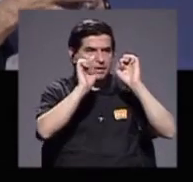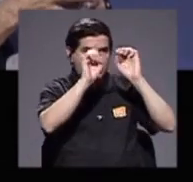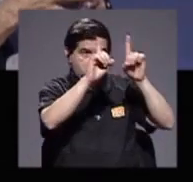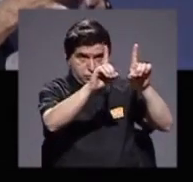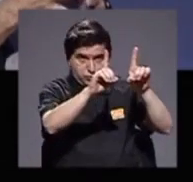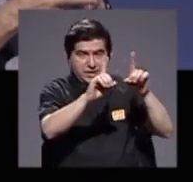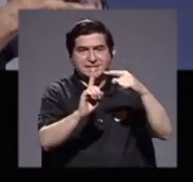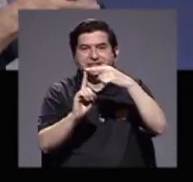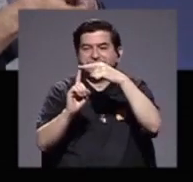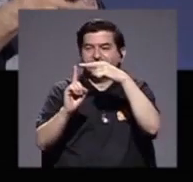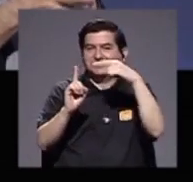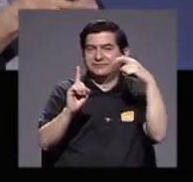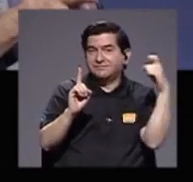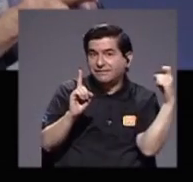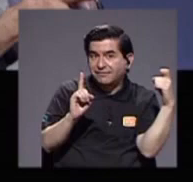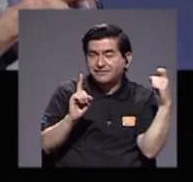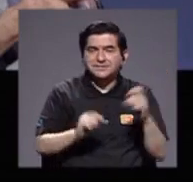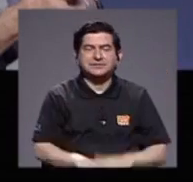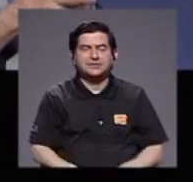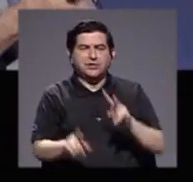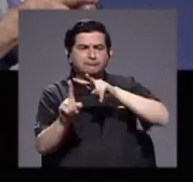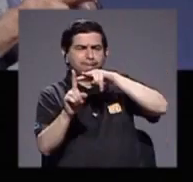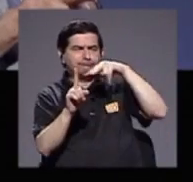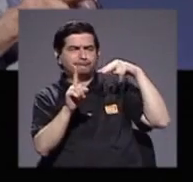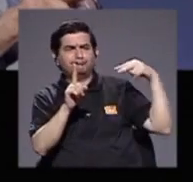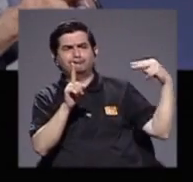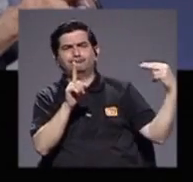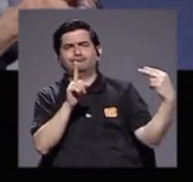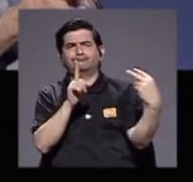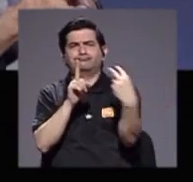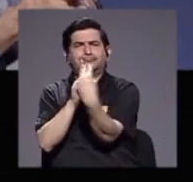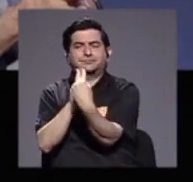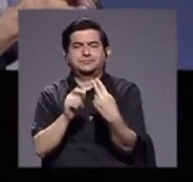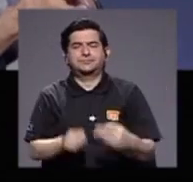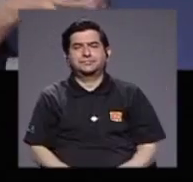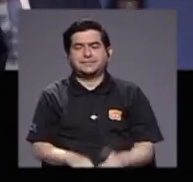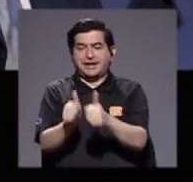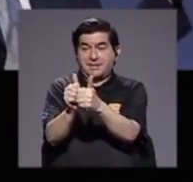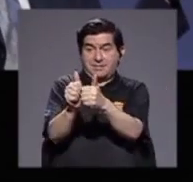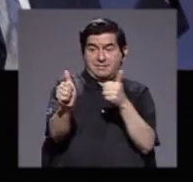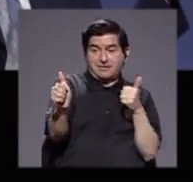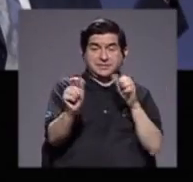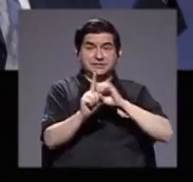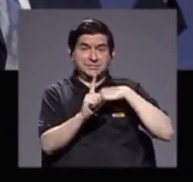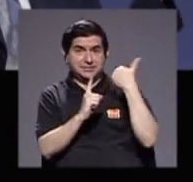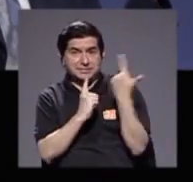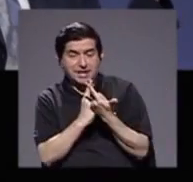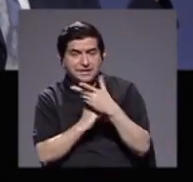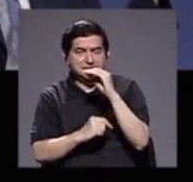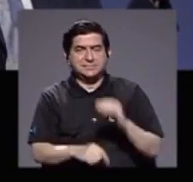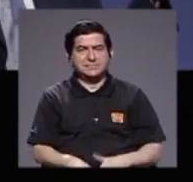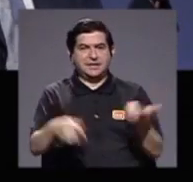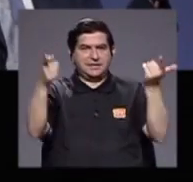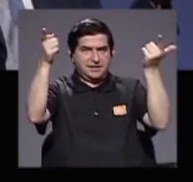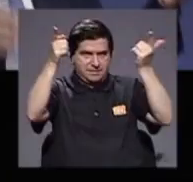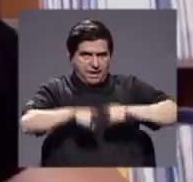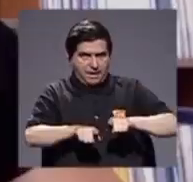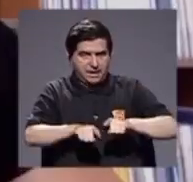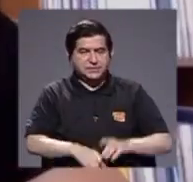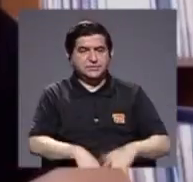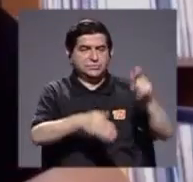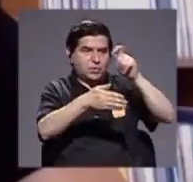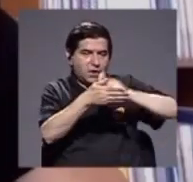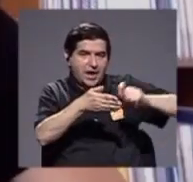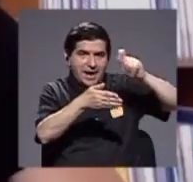desde la óptica del distanciamiento y para efectos prácticos, el hecho de que las